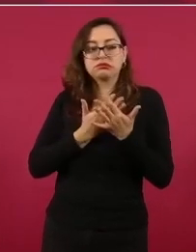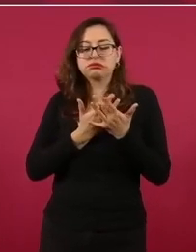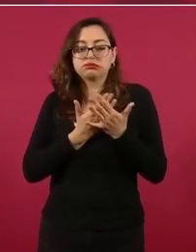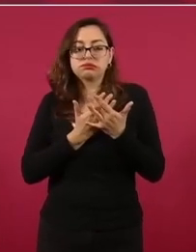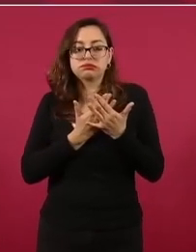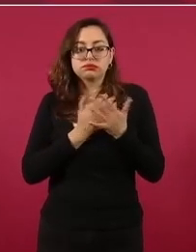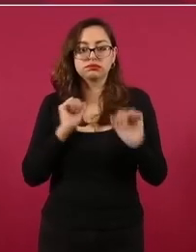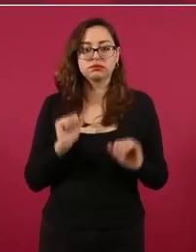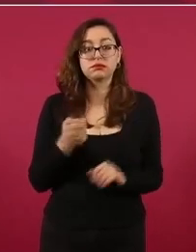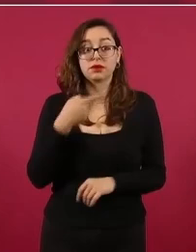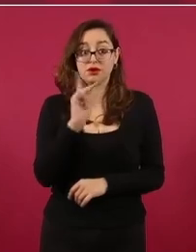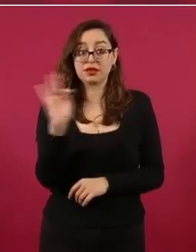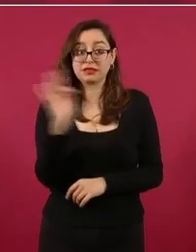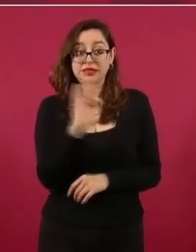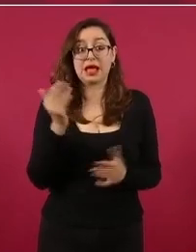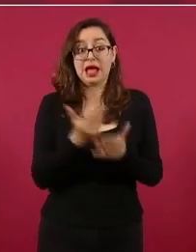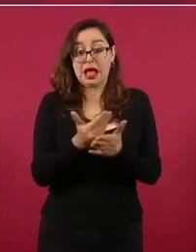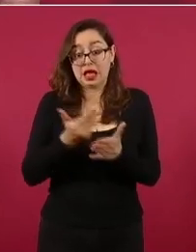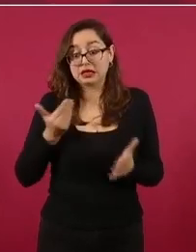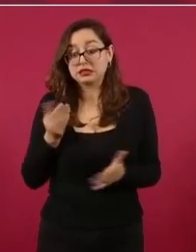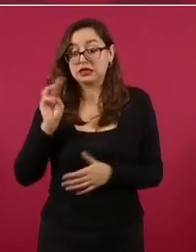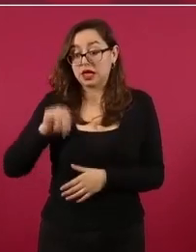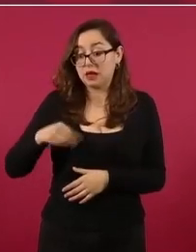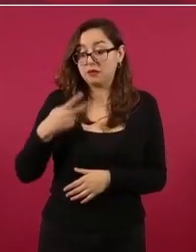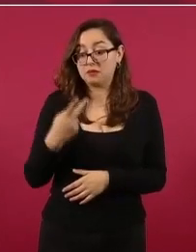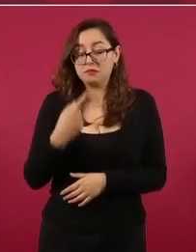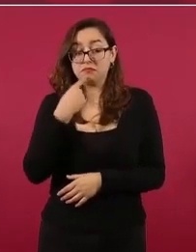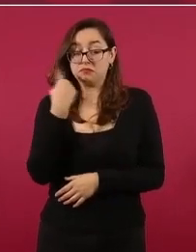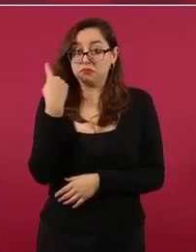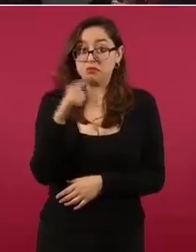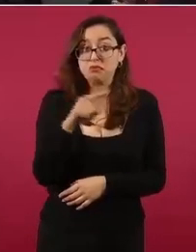Pero si hubo la declaración, ¿por qué la prisa?